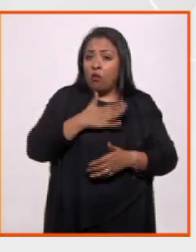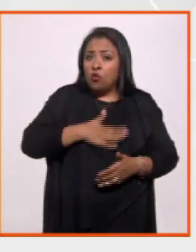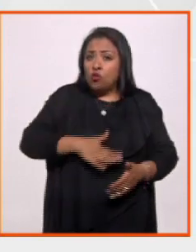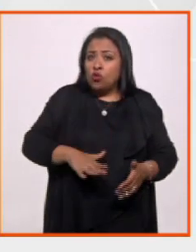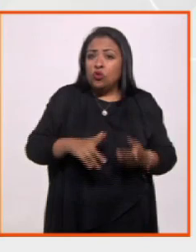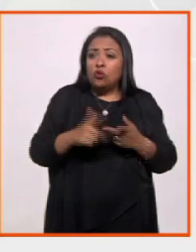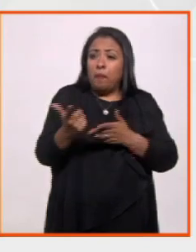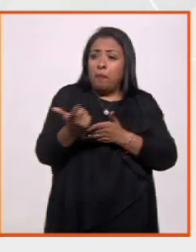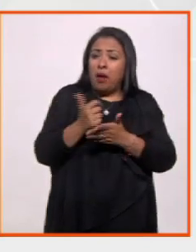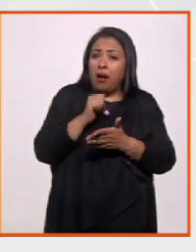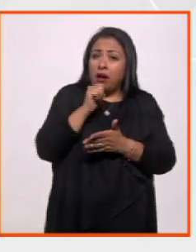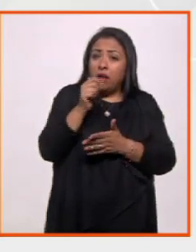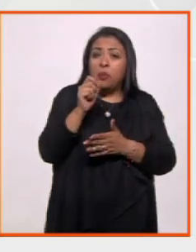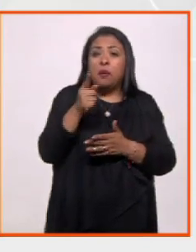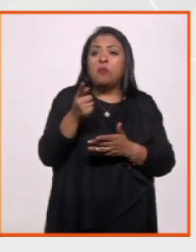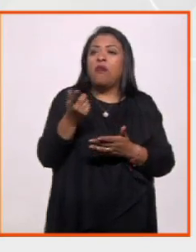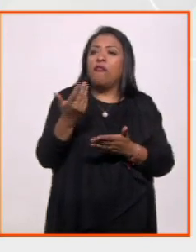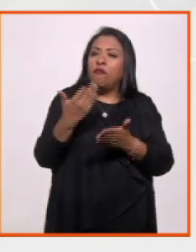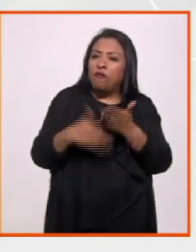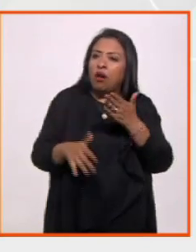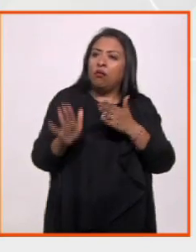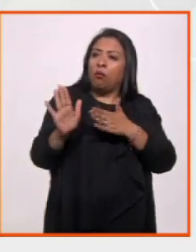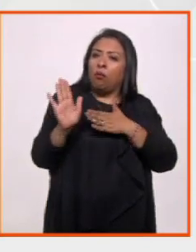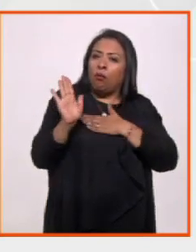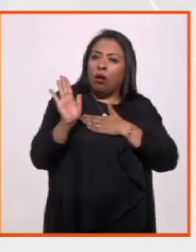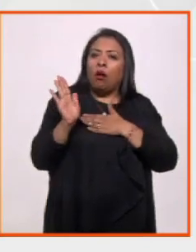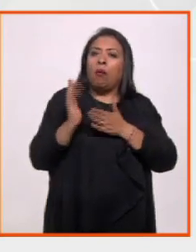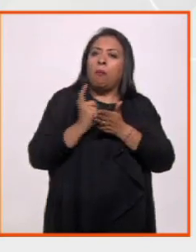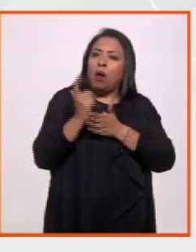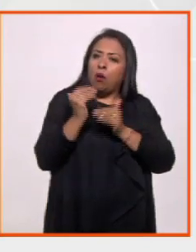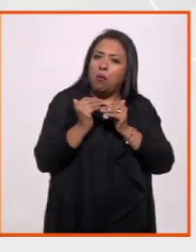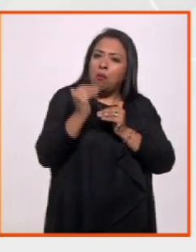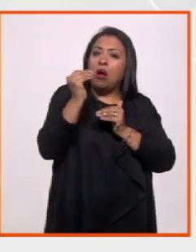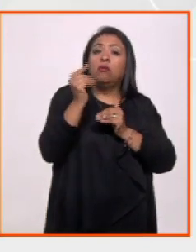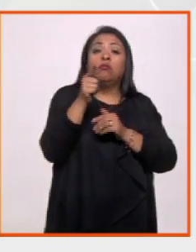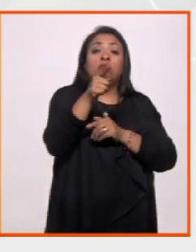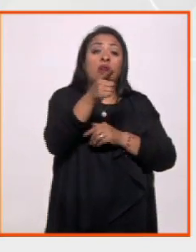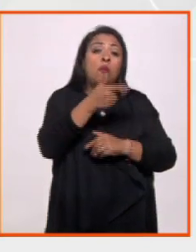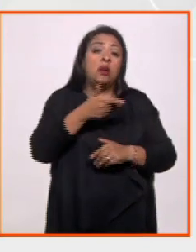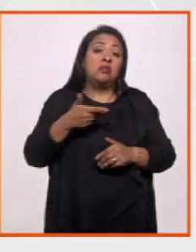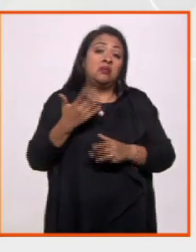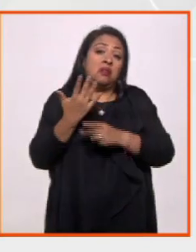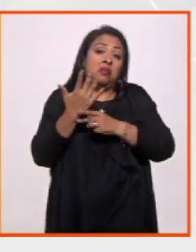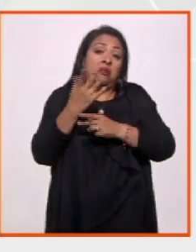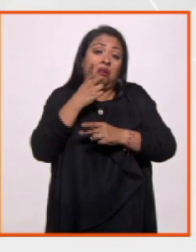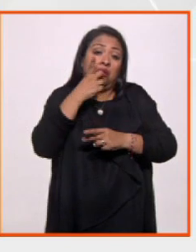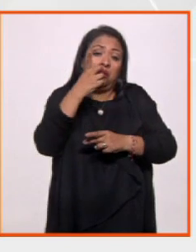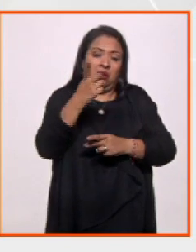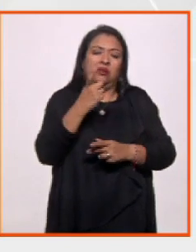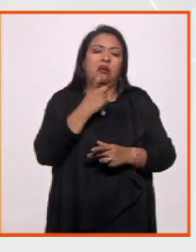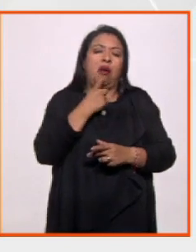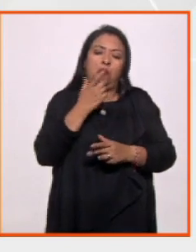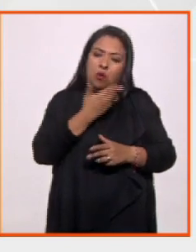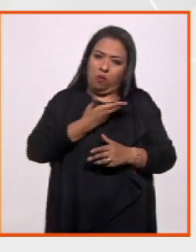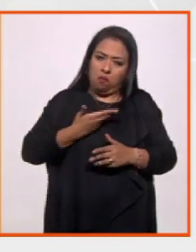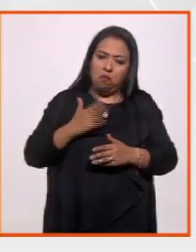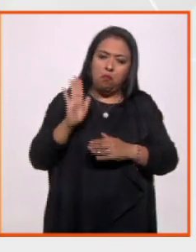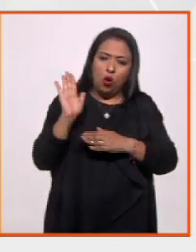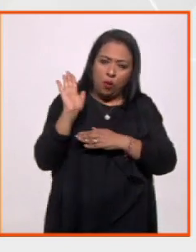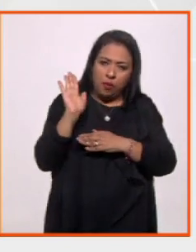incumplimiento al incremento salarial que dicen había sido ofrecido, fue ofrecido por el presidente Andrés Manuel López Obrador.